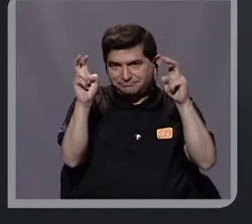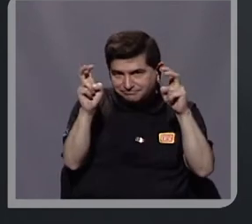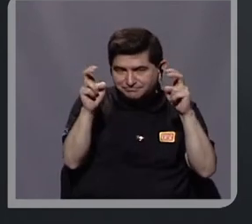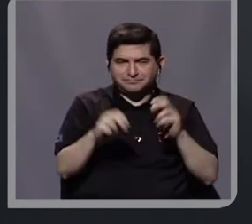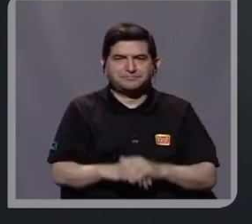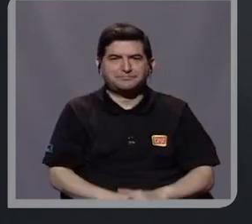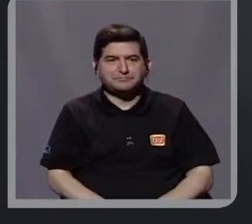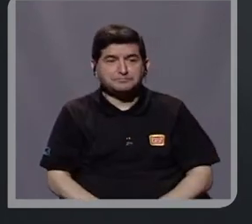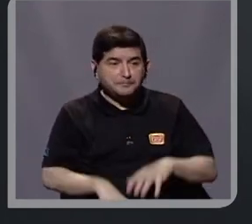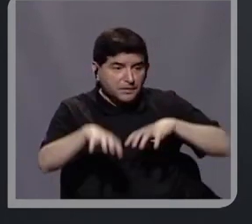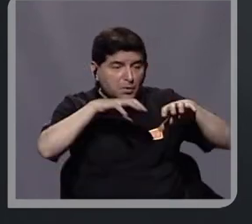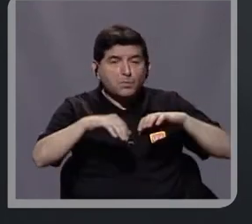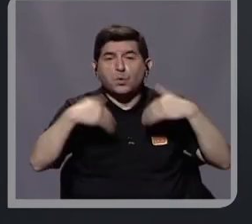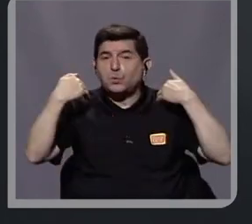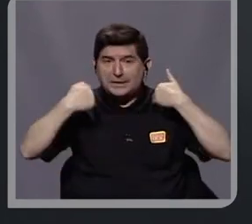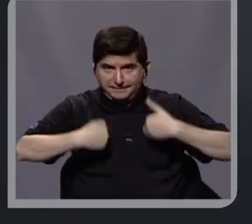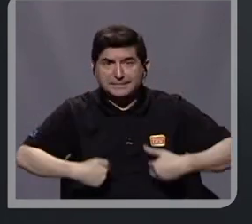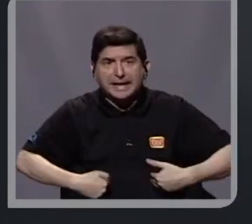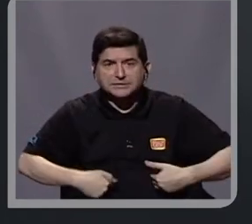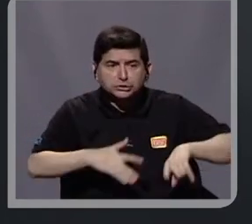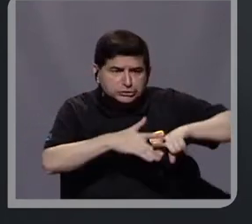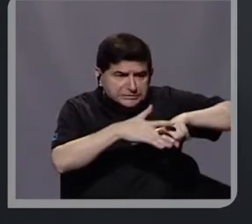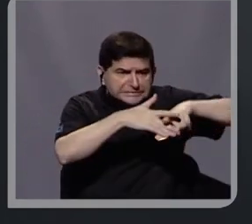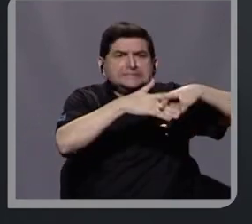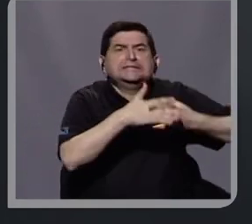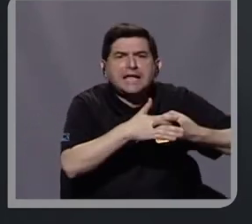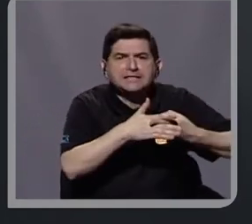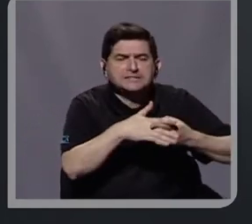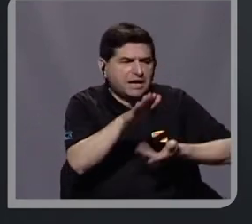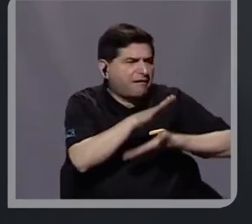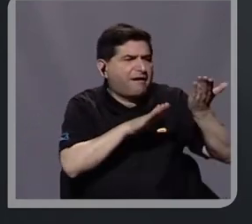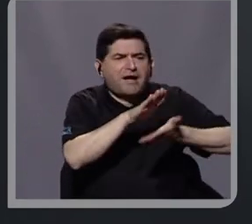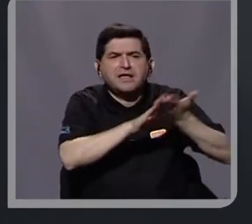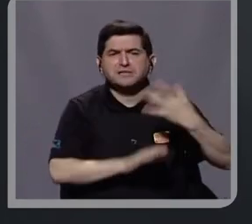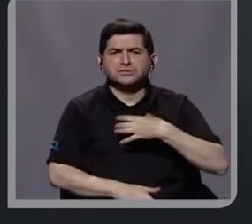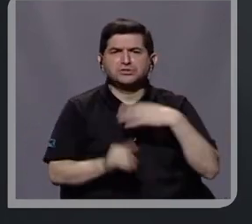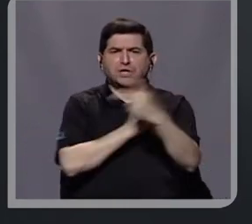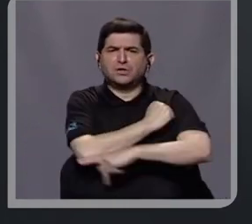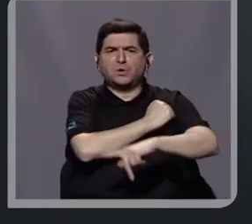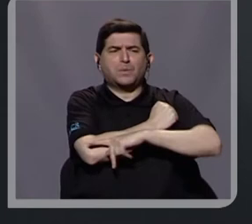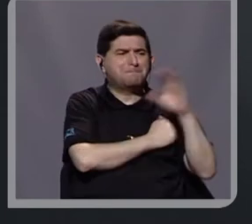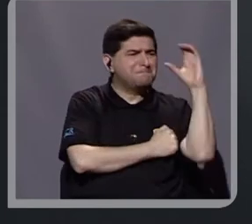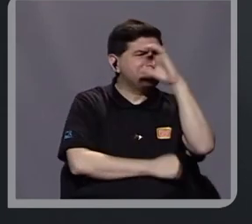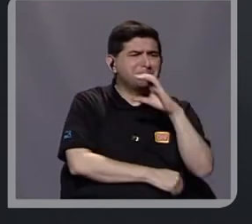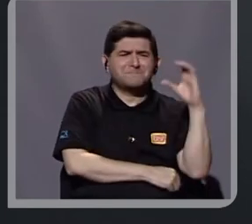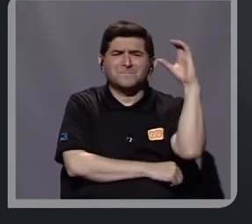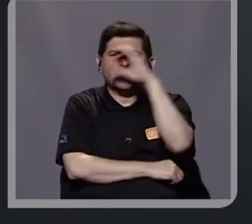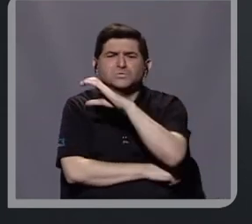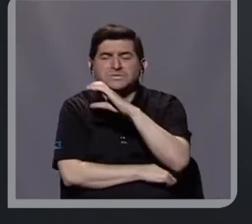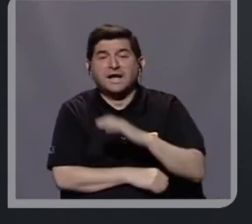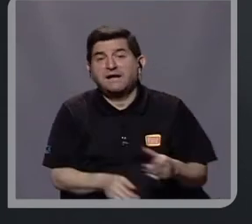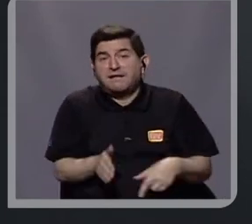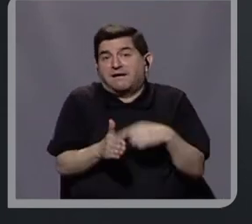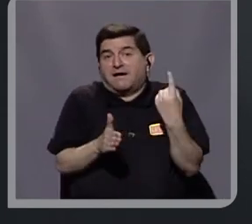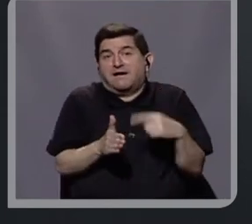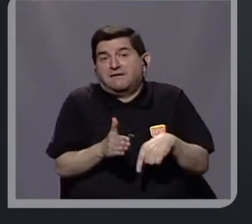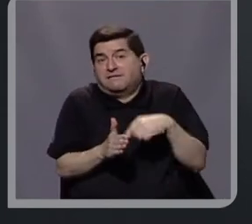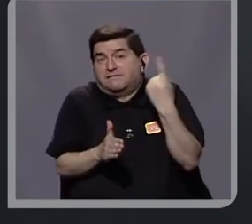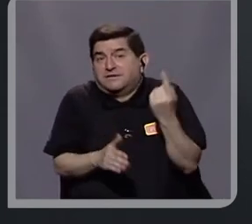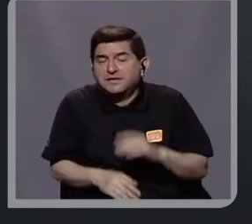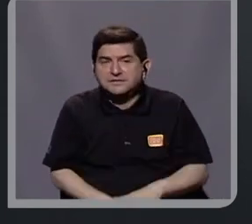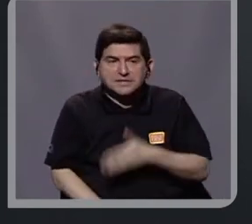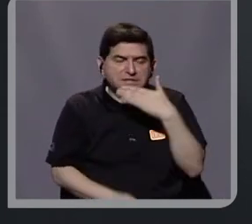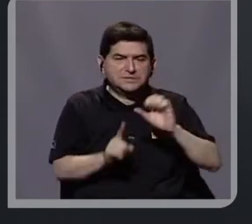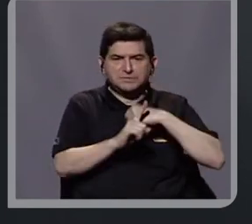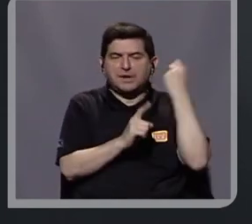los movimientos humanos empiecen a salir de sus propios países en búsqueda de, en algunos casos, una